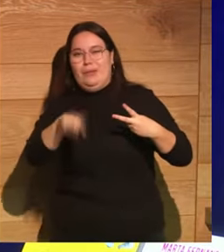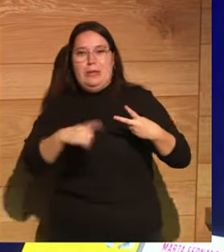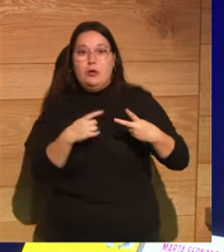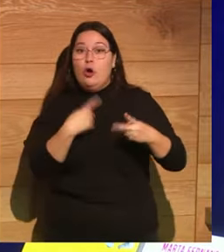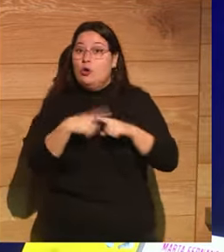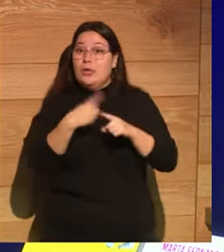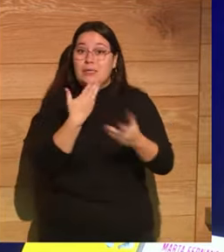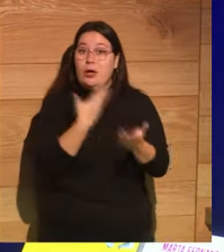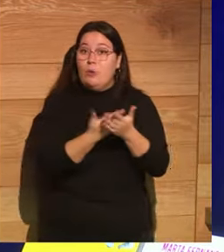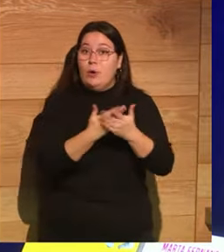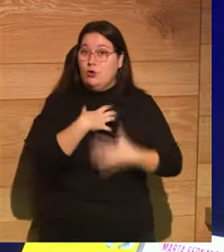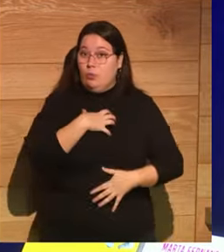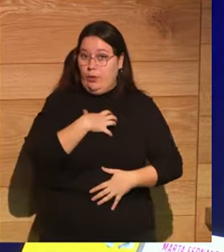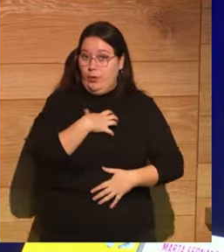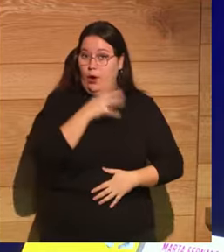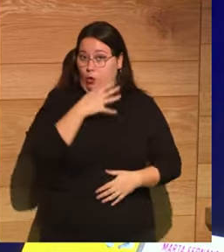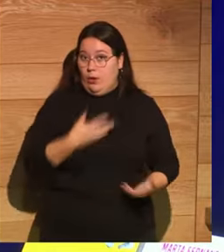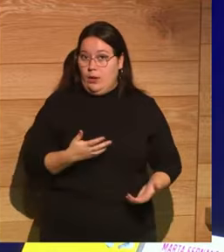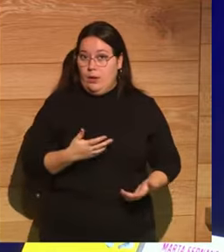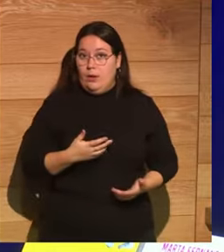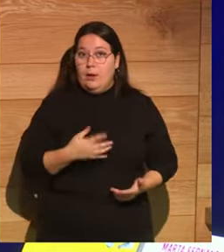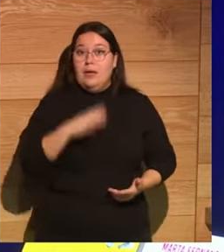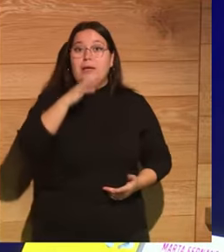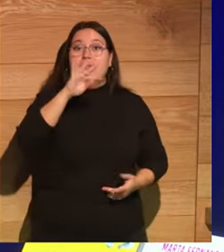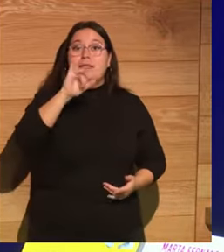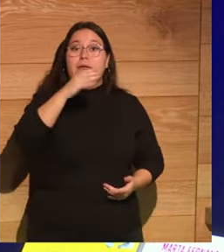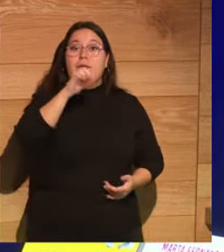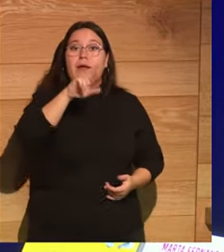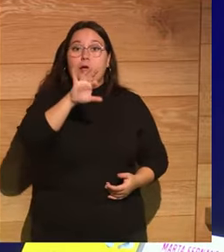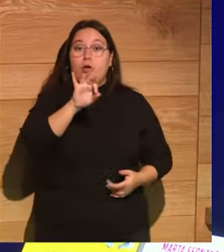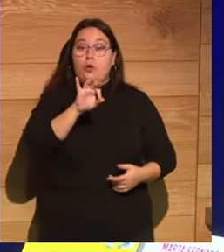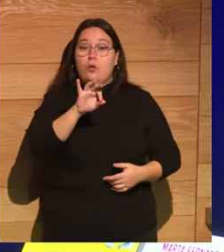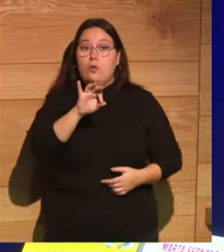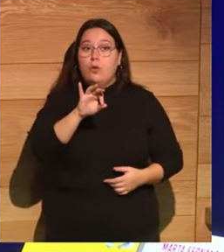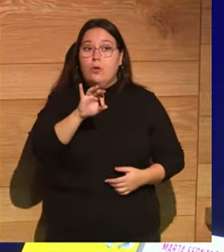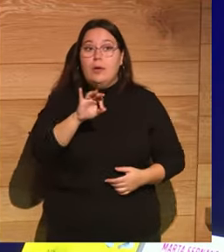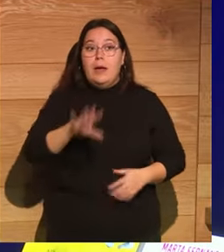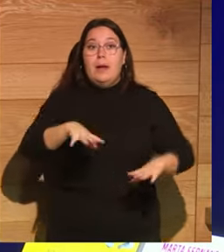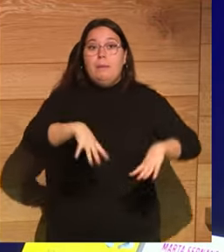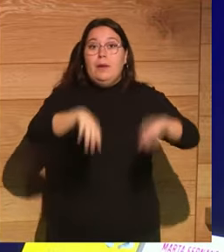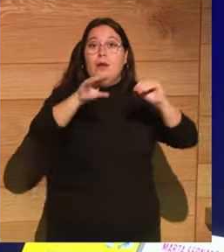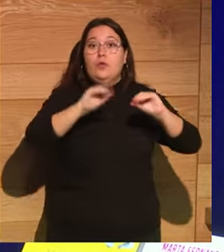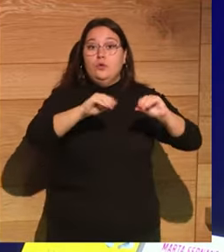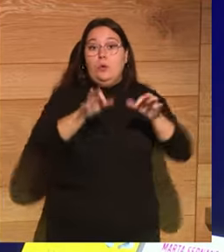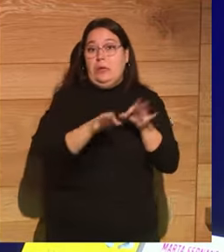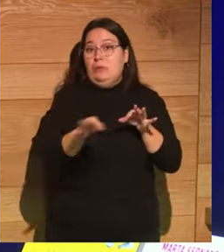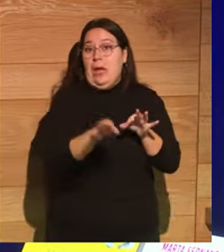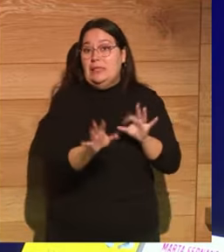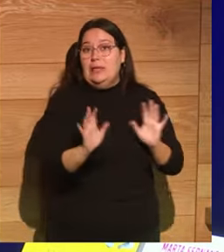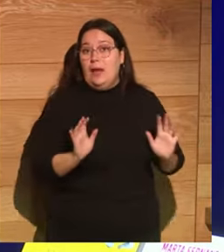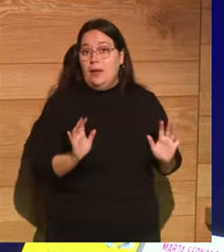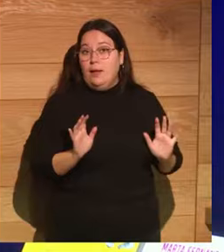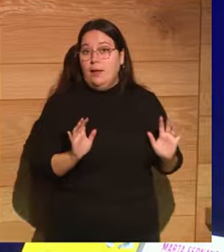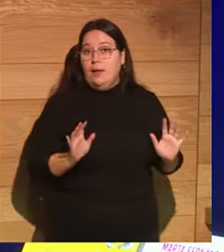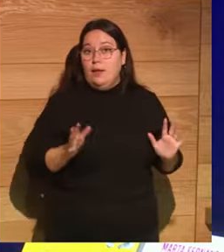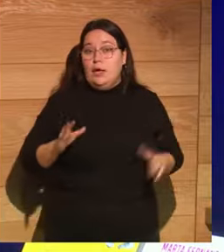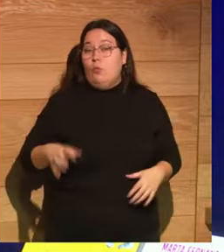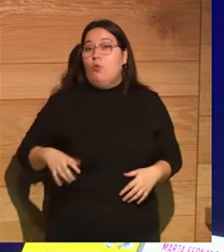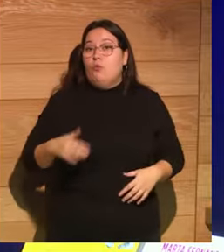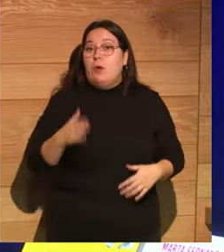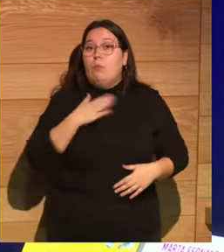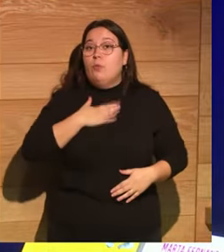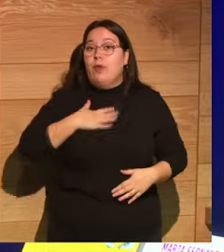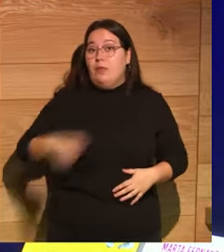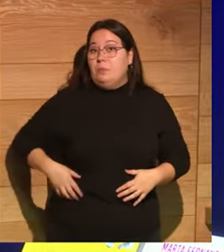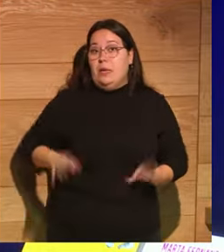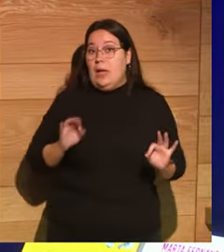aquello, porque Tiberio, por ejemplo, todas estas supuestas depravaciones ocurrían en su palacio, en la isla de Capri, que como era una propiedad imperial, allí no podía